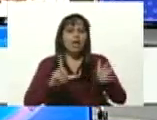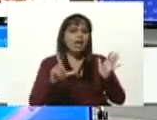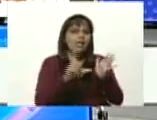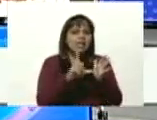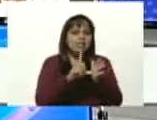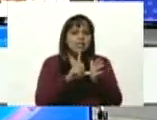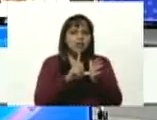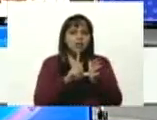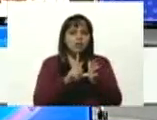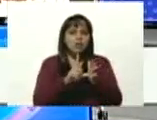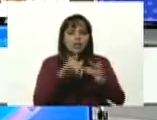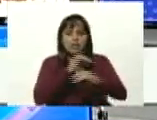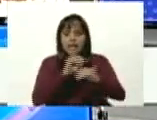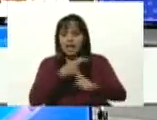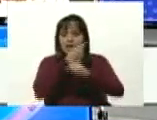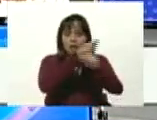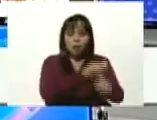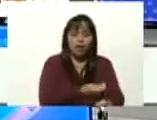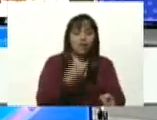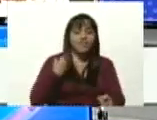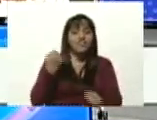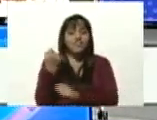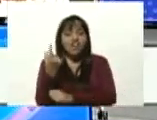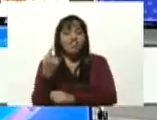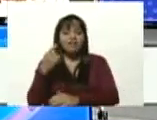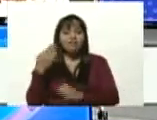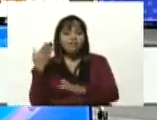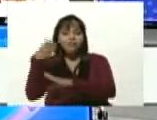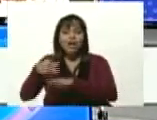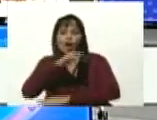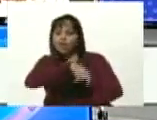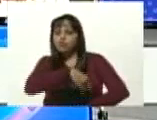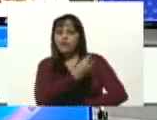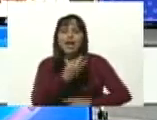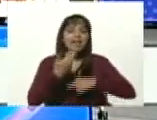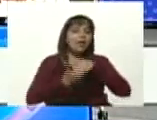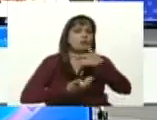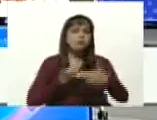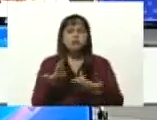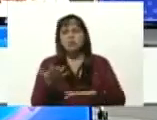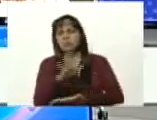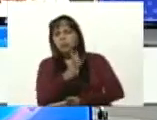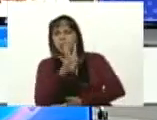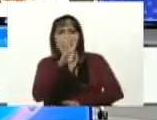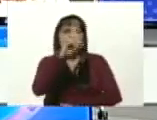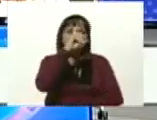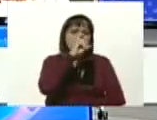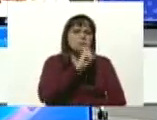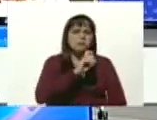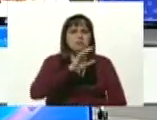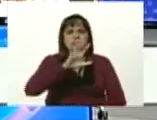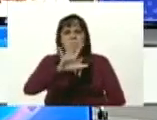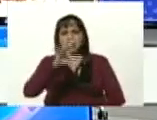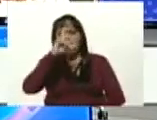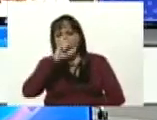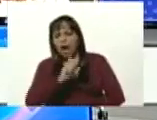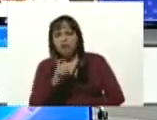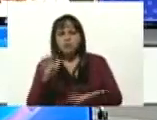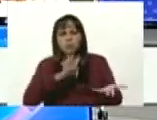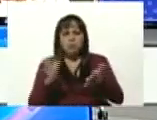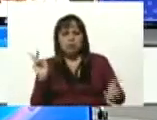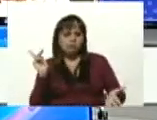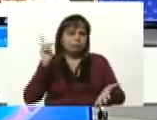cupo que andaban todavía por allí, la revolución apenas tenía cuatro o cinco años de haber llegado al poder,